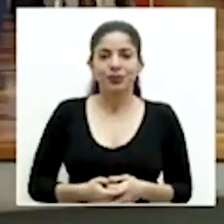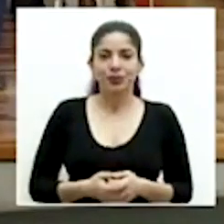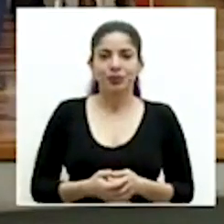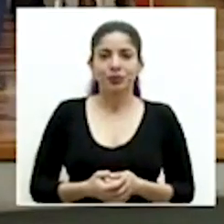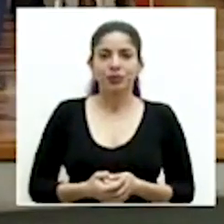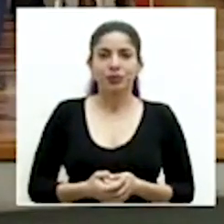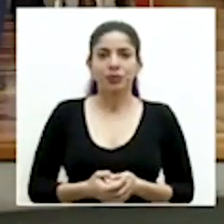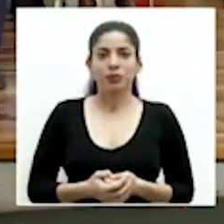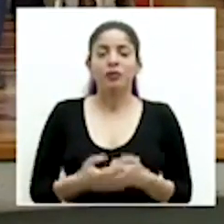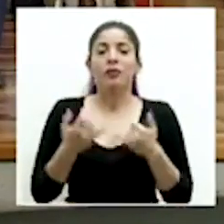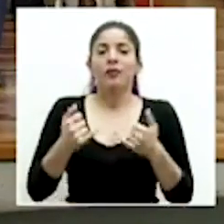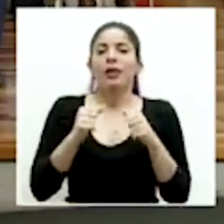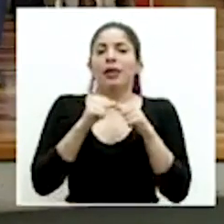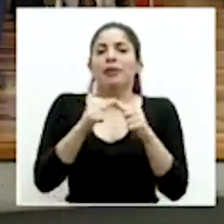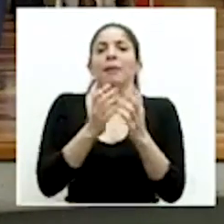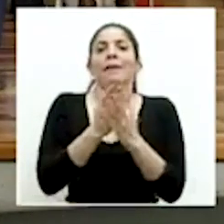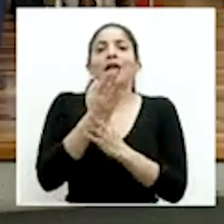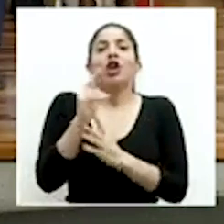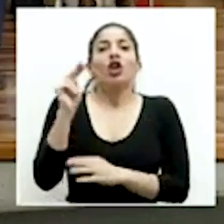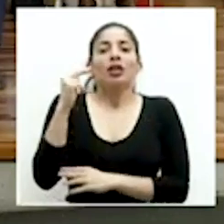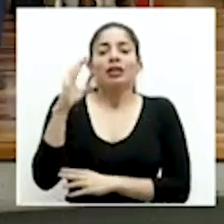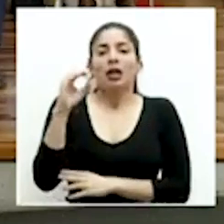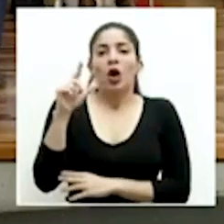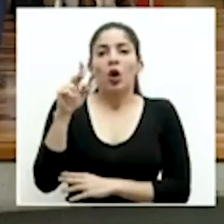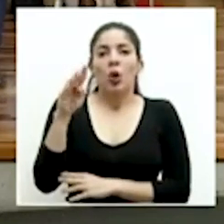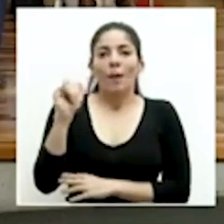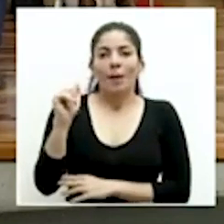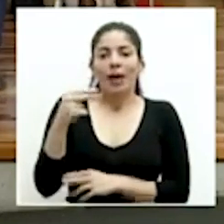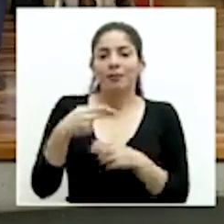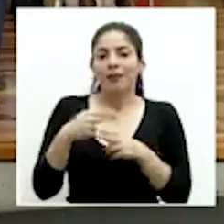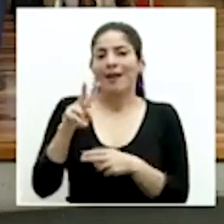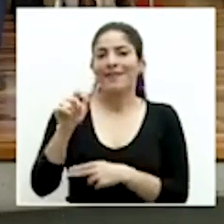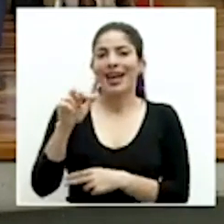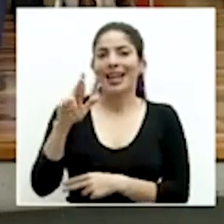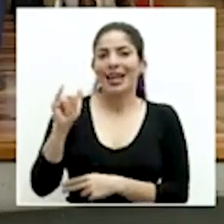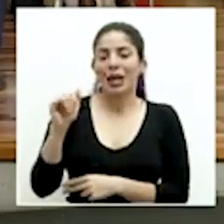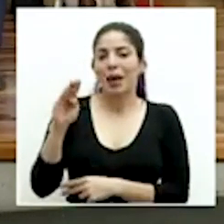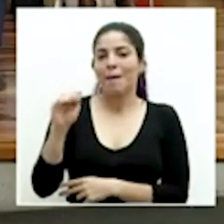vamos con el medio Noticias Colombia Valeria Martínez